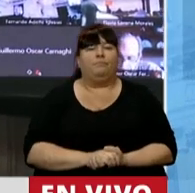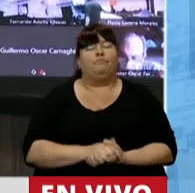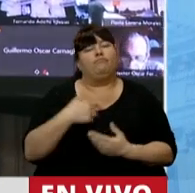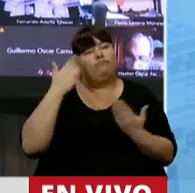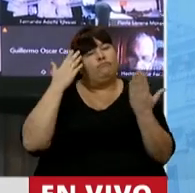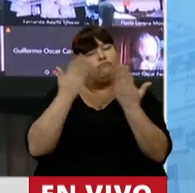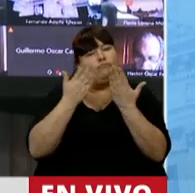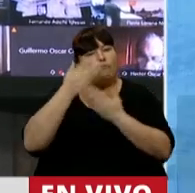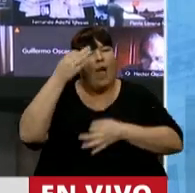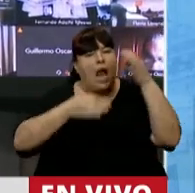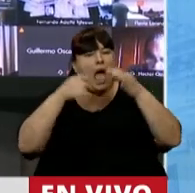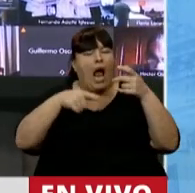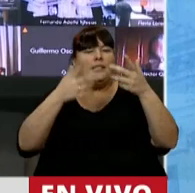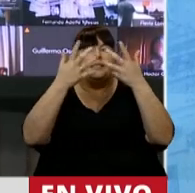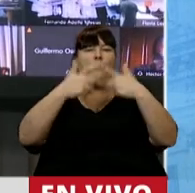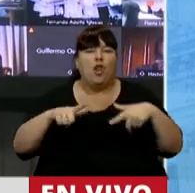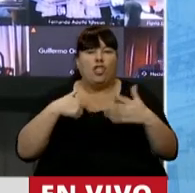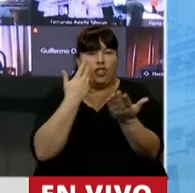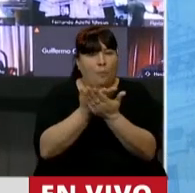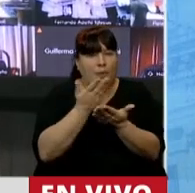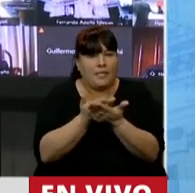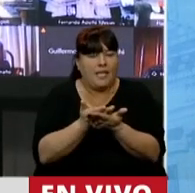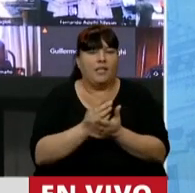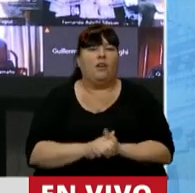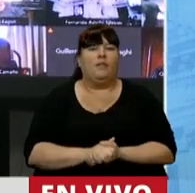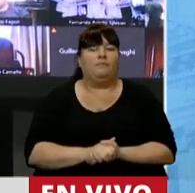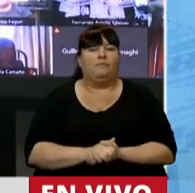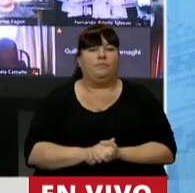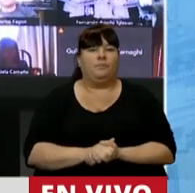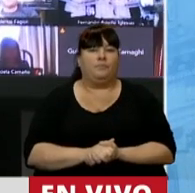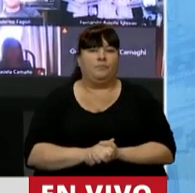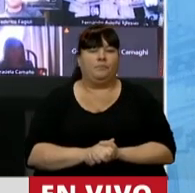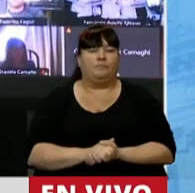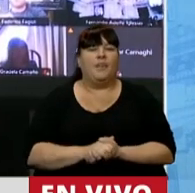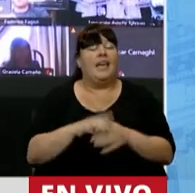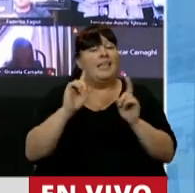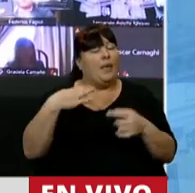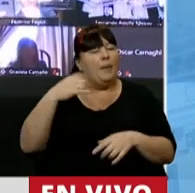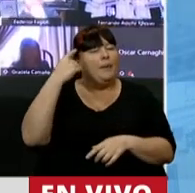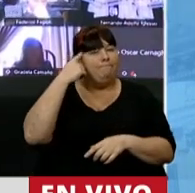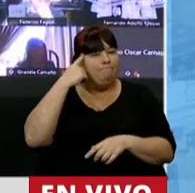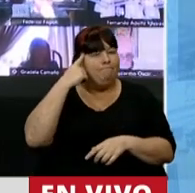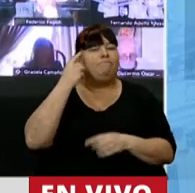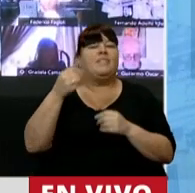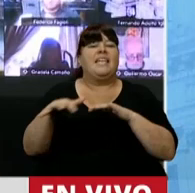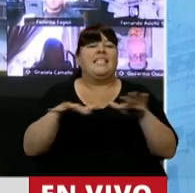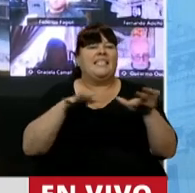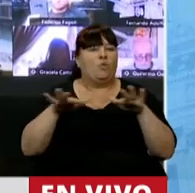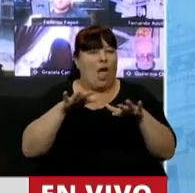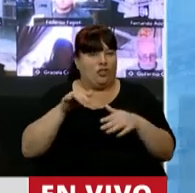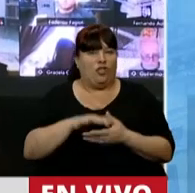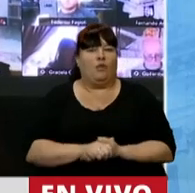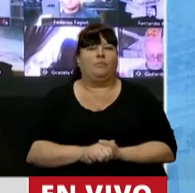análisis que hemos hecho y en el proyecto que hemos presentado, no podemos dejar de tener en cuenta tampoco la situación de